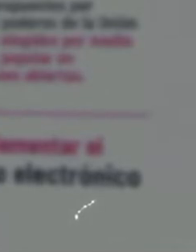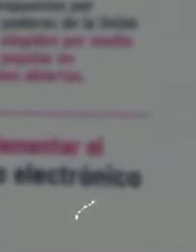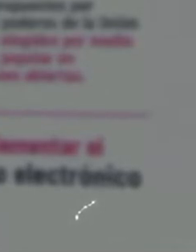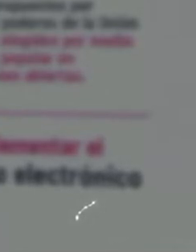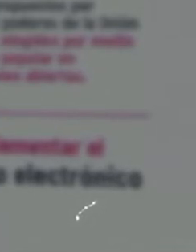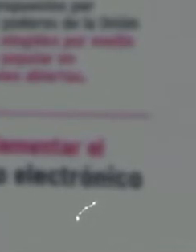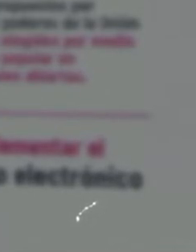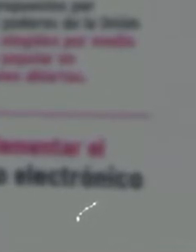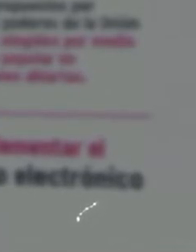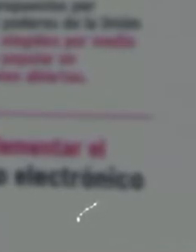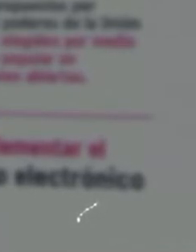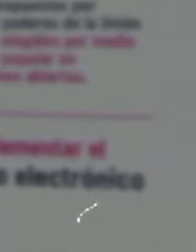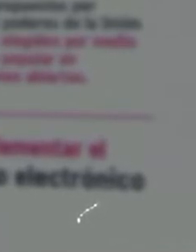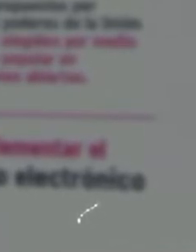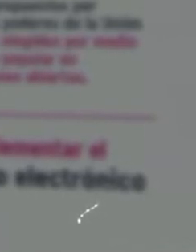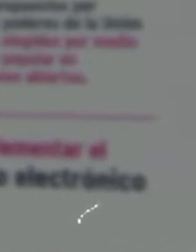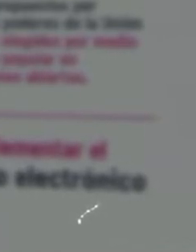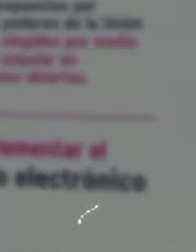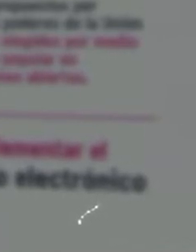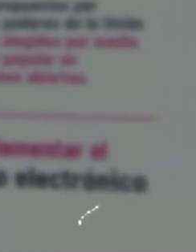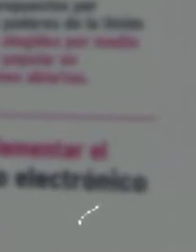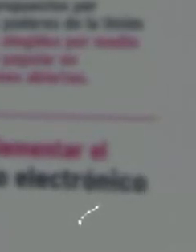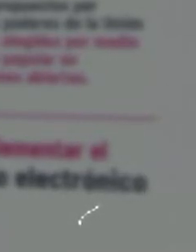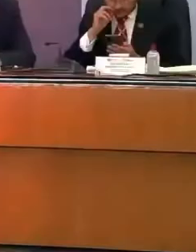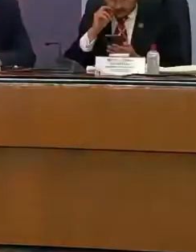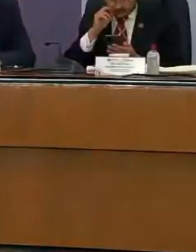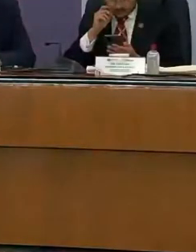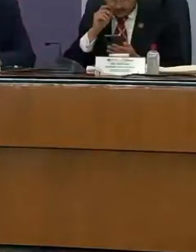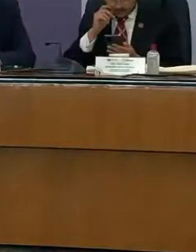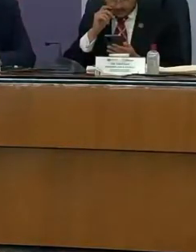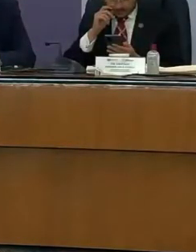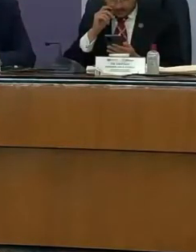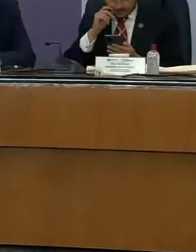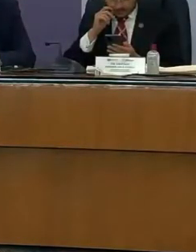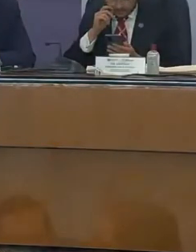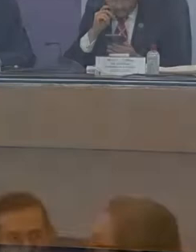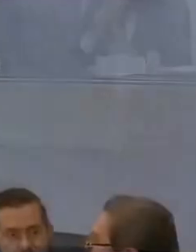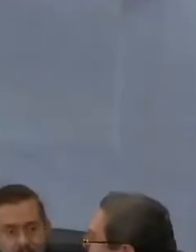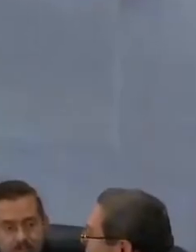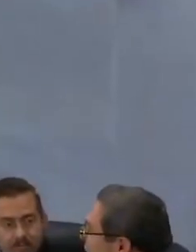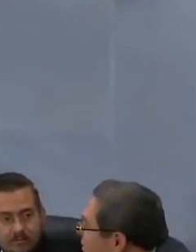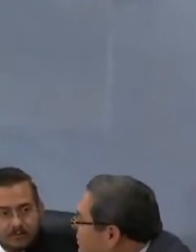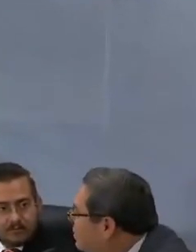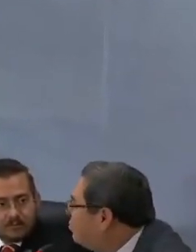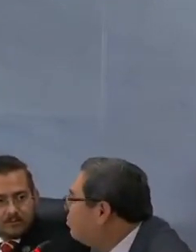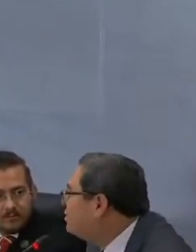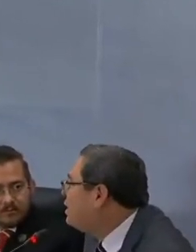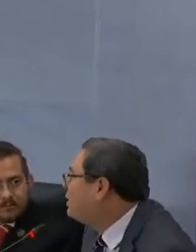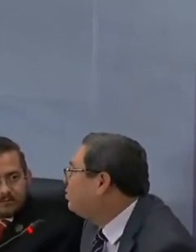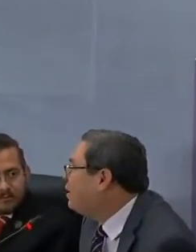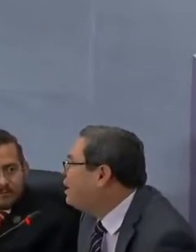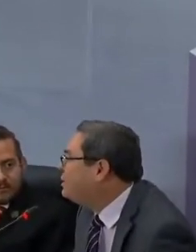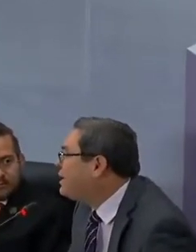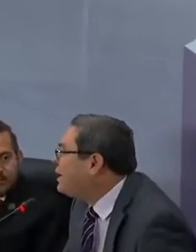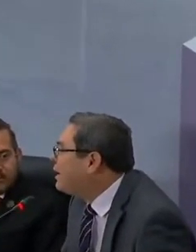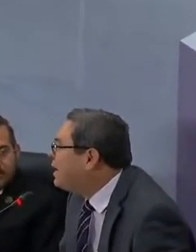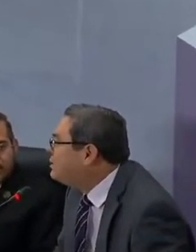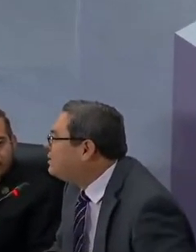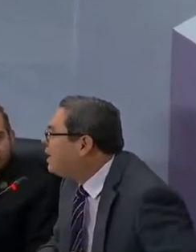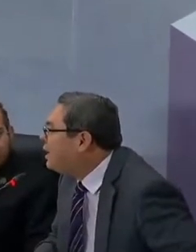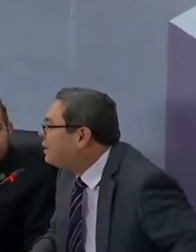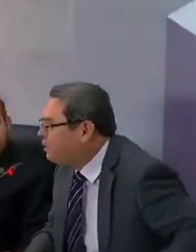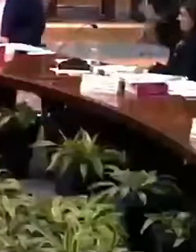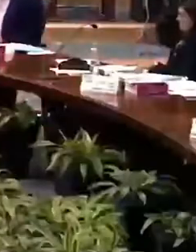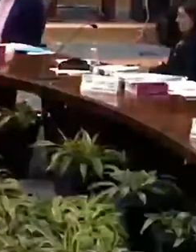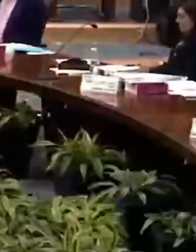Consultas INE como autoridad electoral independiente, con la capacidad de organizar la totalidad de los procesos electorales de la